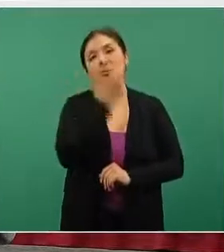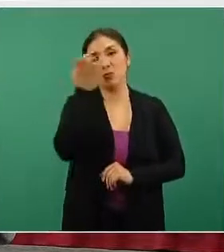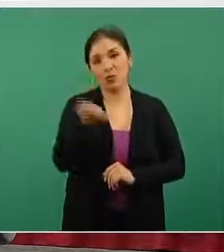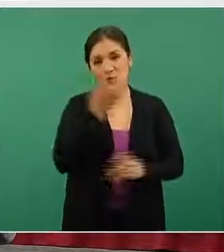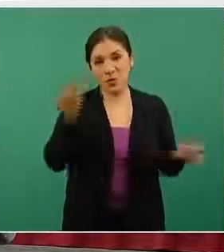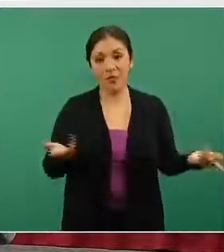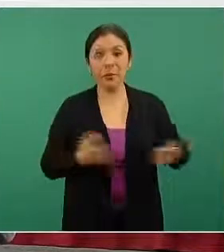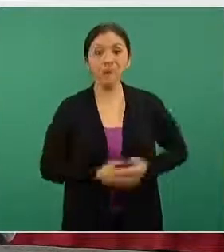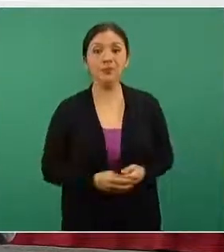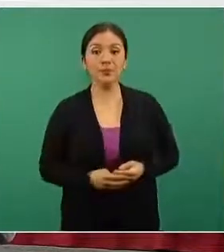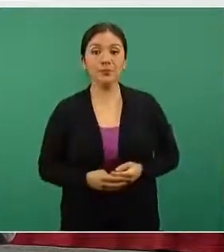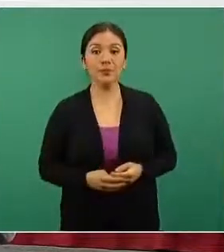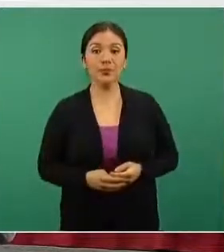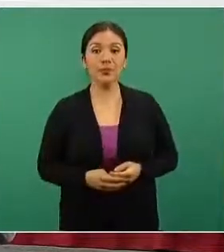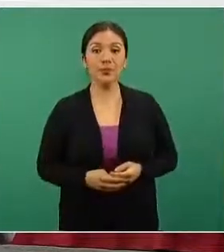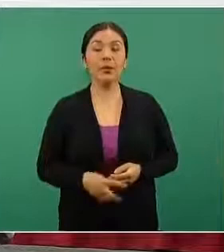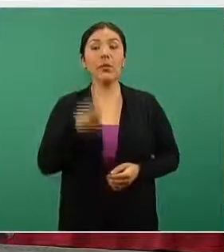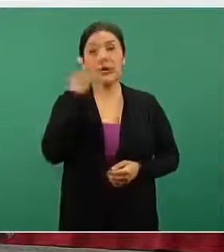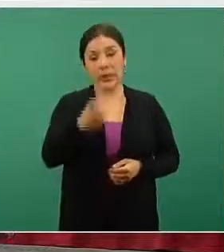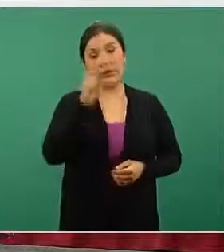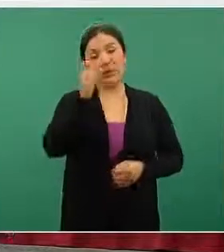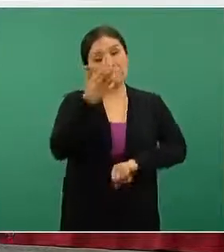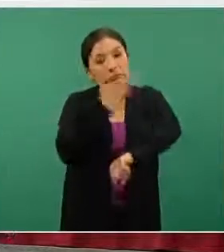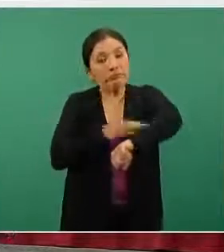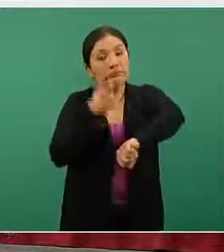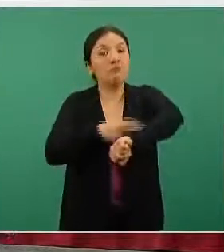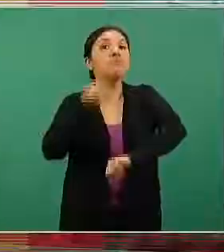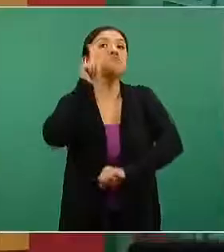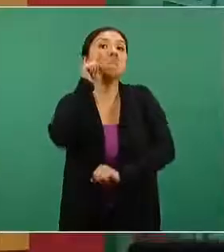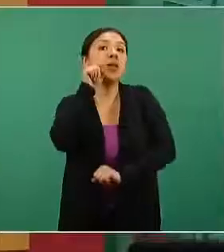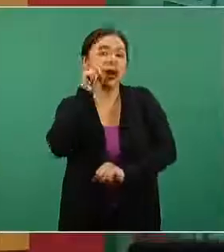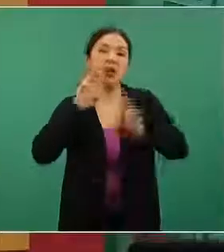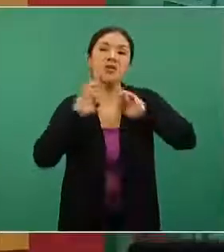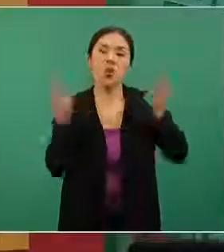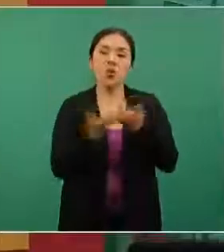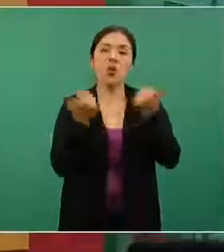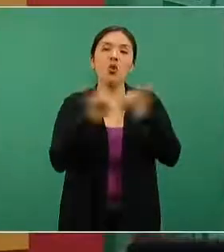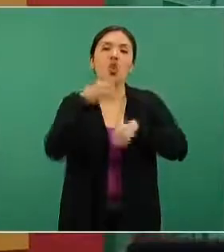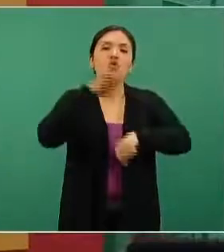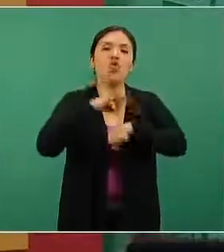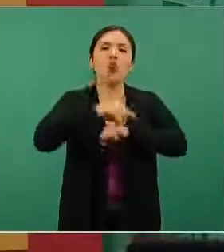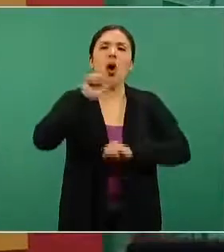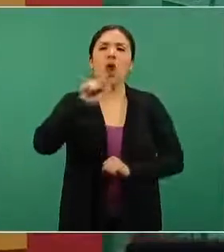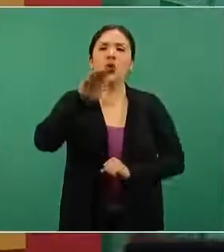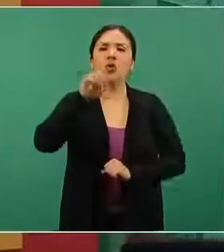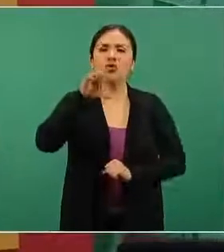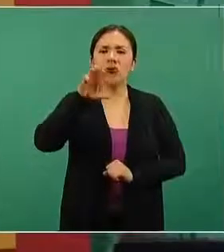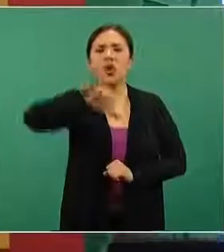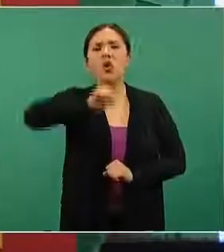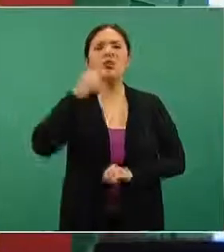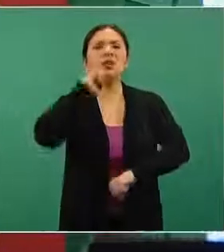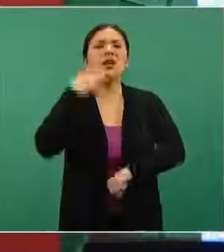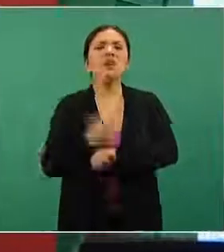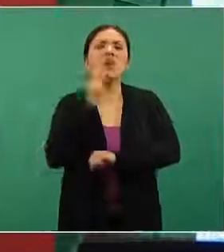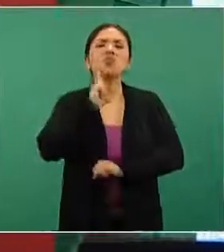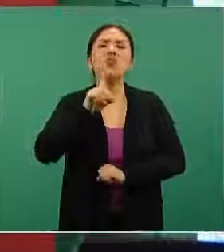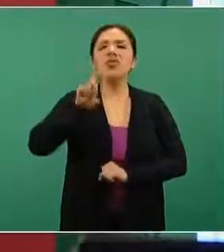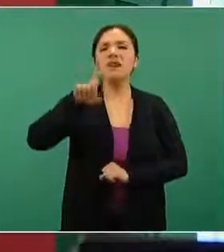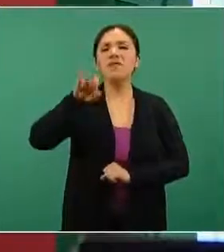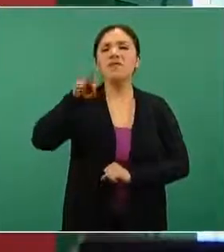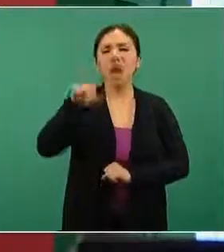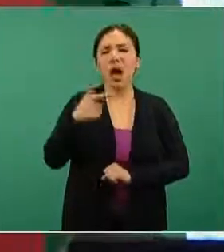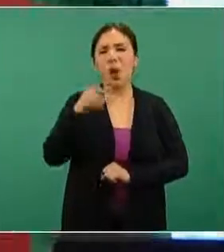escuelas. Esto es parte de lo que trabajaremos mañana con el doctor Alcocer y la secretaria Delfina Gómez.